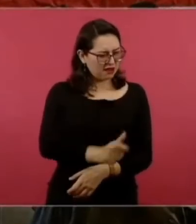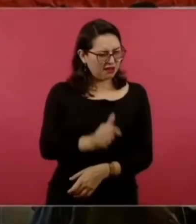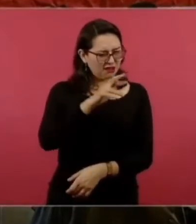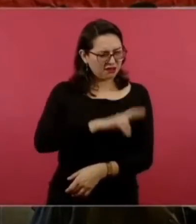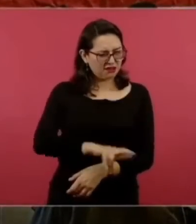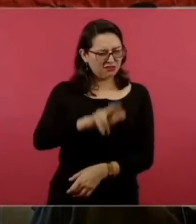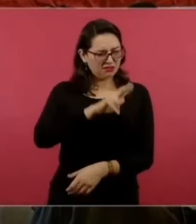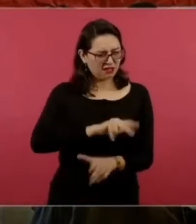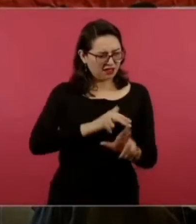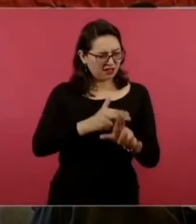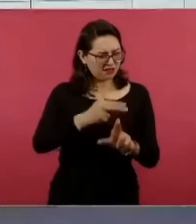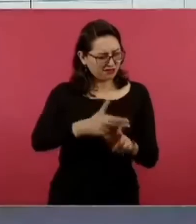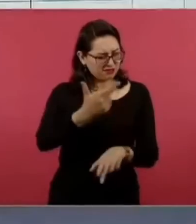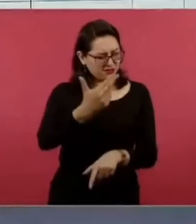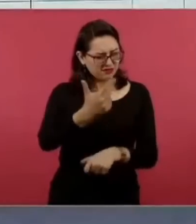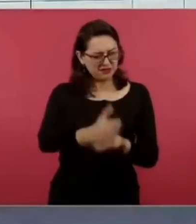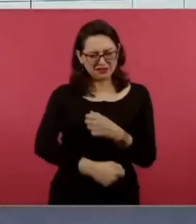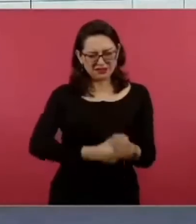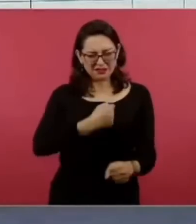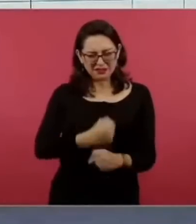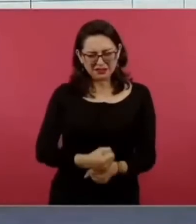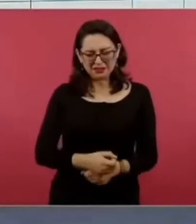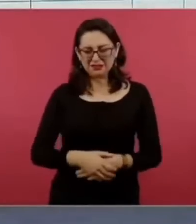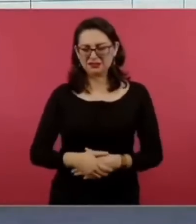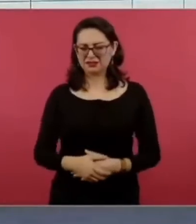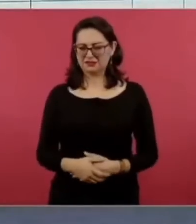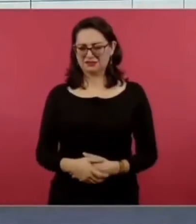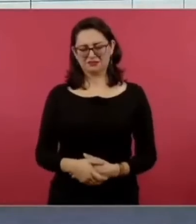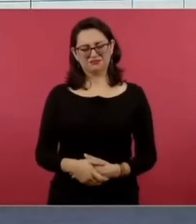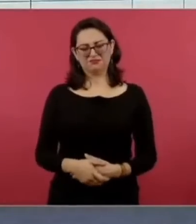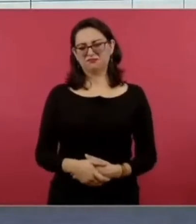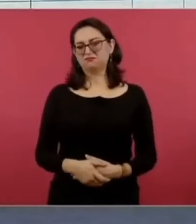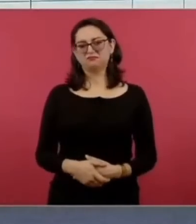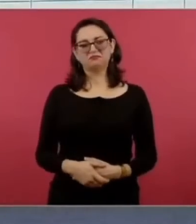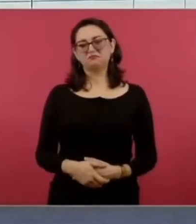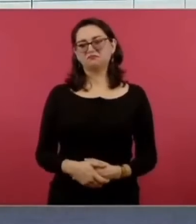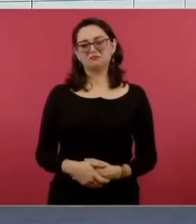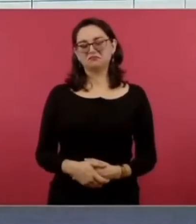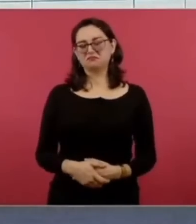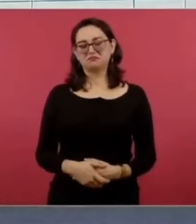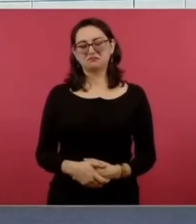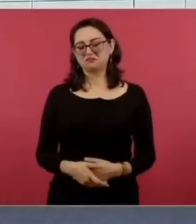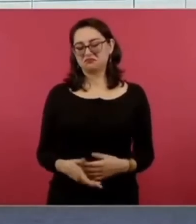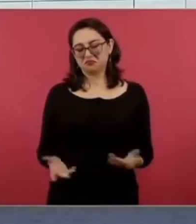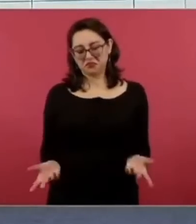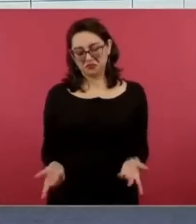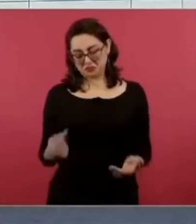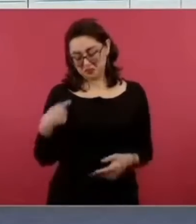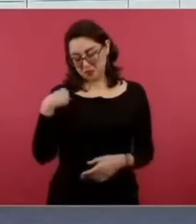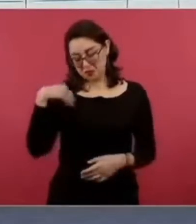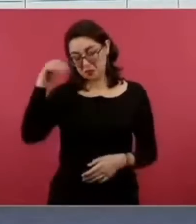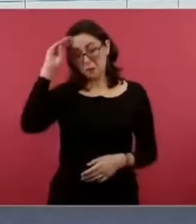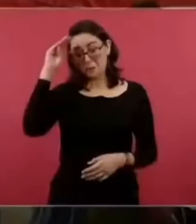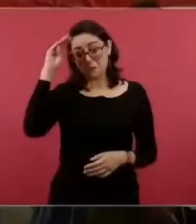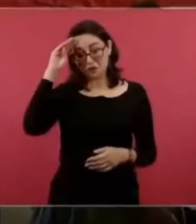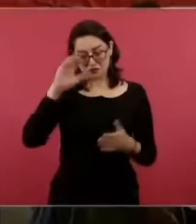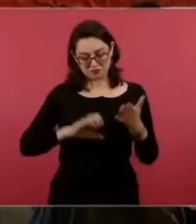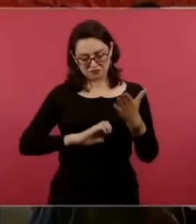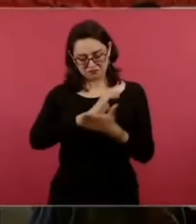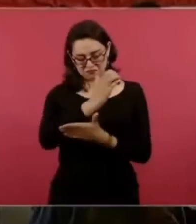que les vamos a proponer vamos a hacer un